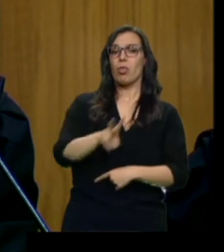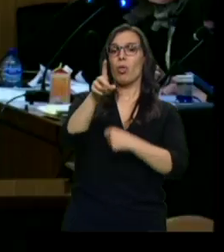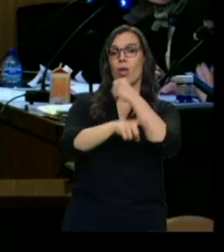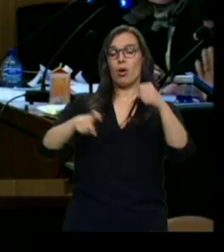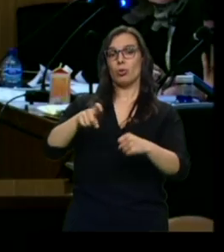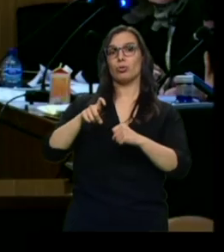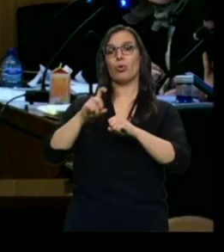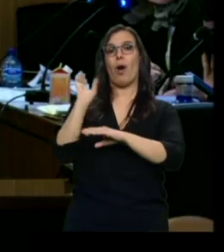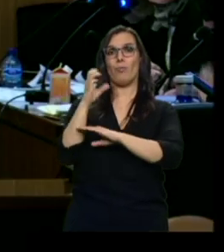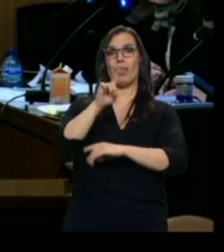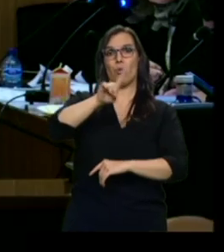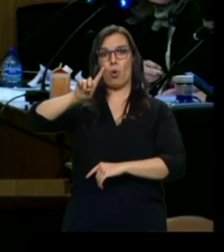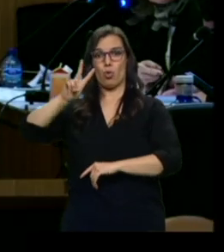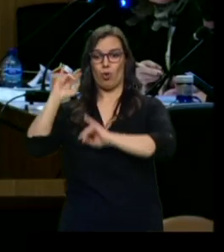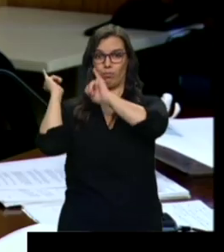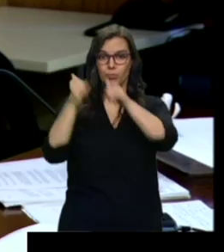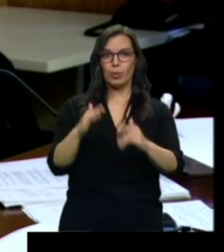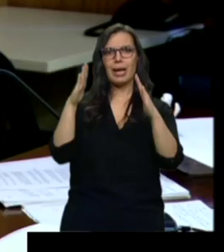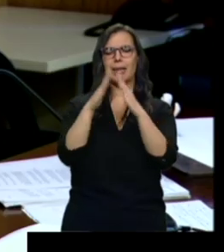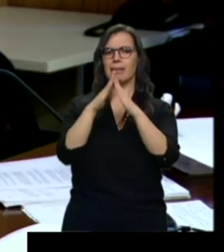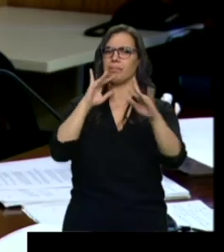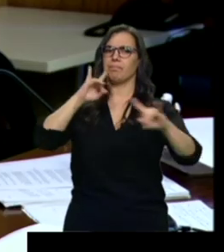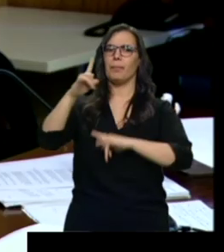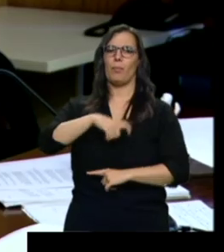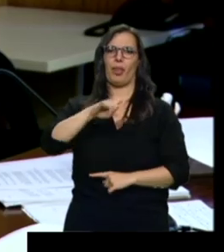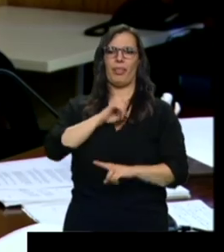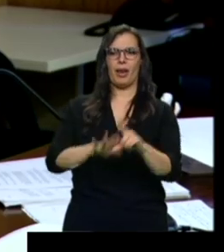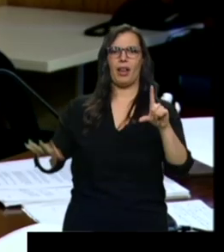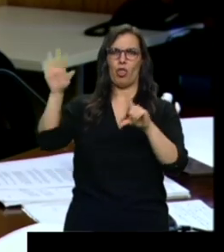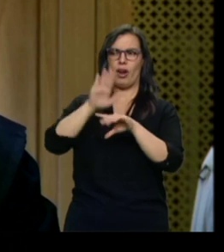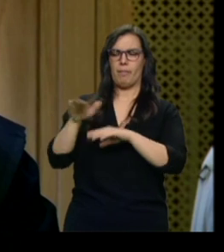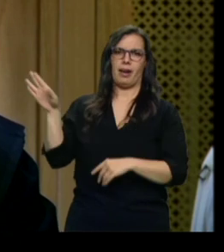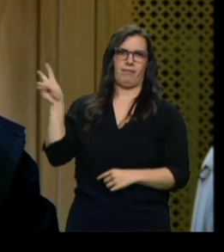112 llega a la casa, decide llamar a la Policía Nacional para que acuda al domicilio. Las heridas, pues